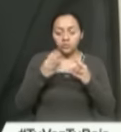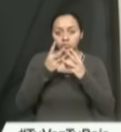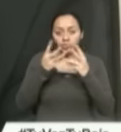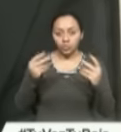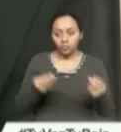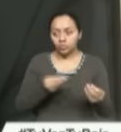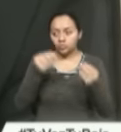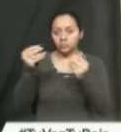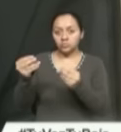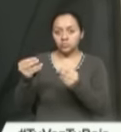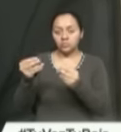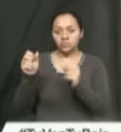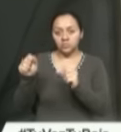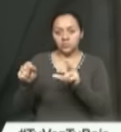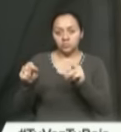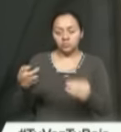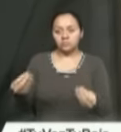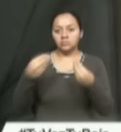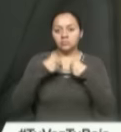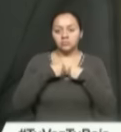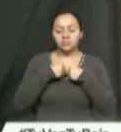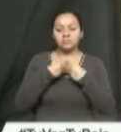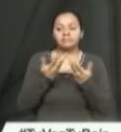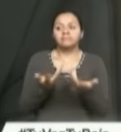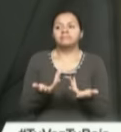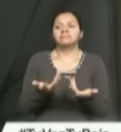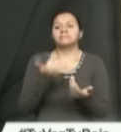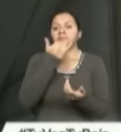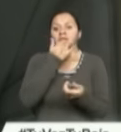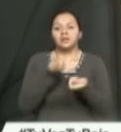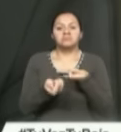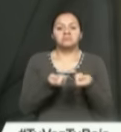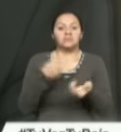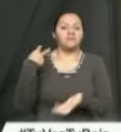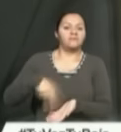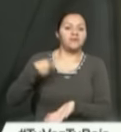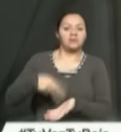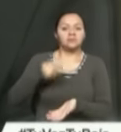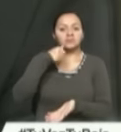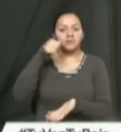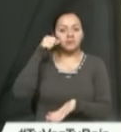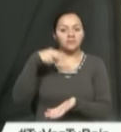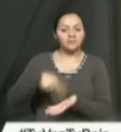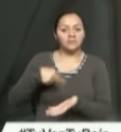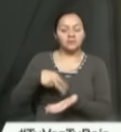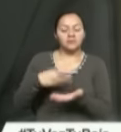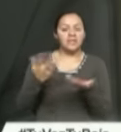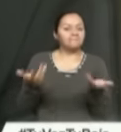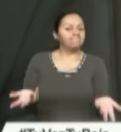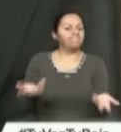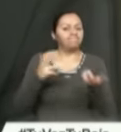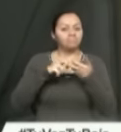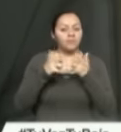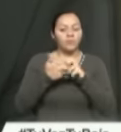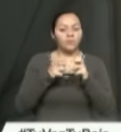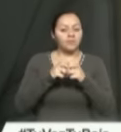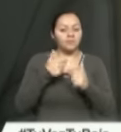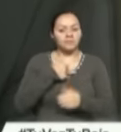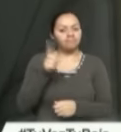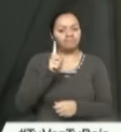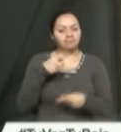Administración de Inmobiliaria o no. No vamos a permitir que exista este tipo de irregularidades en nuestra Administración.